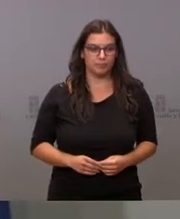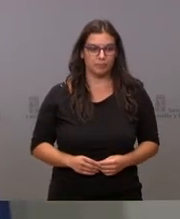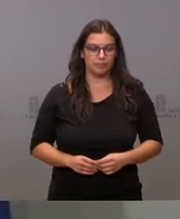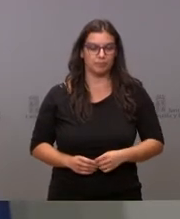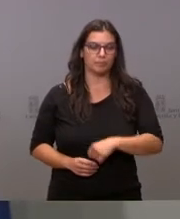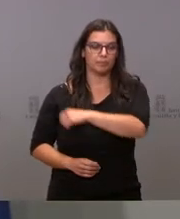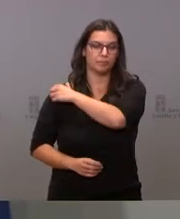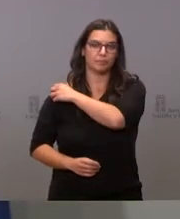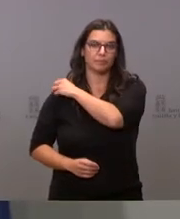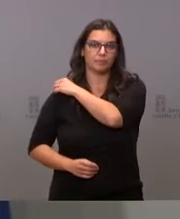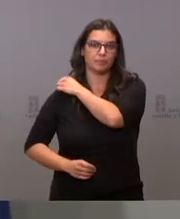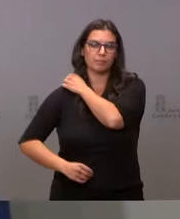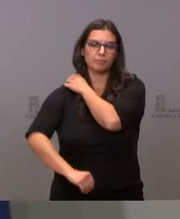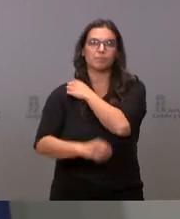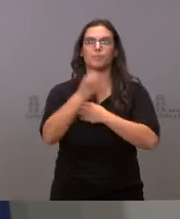Buenos días.